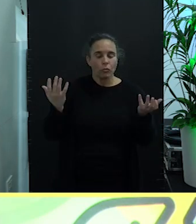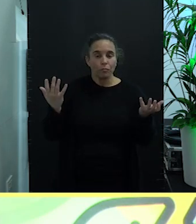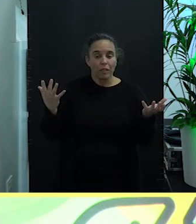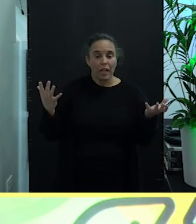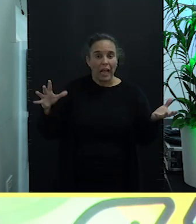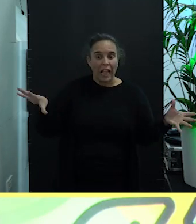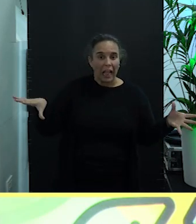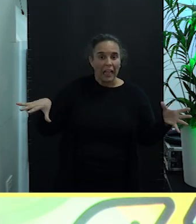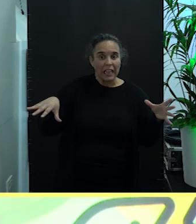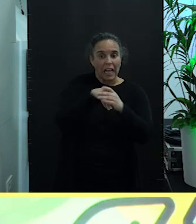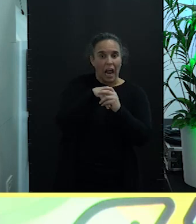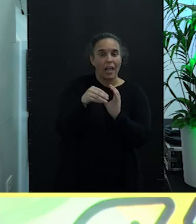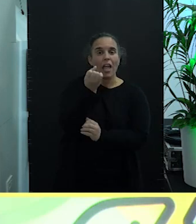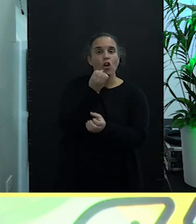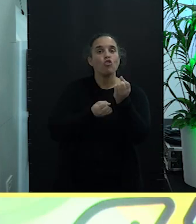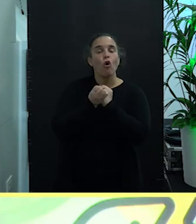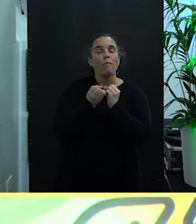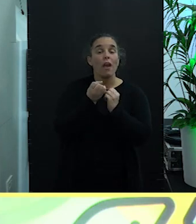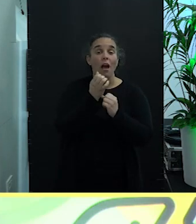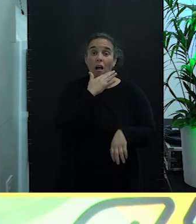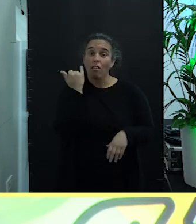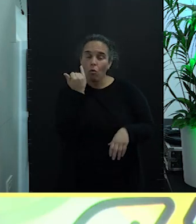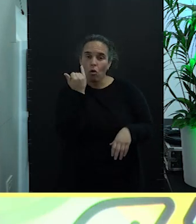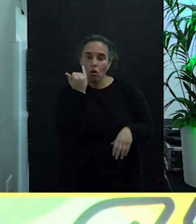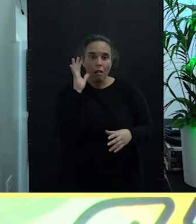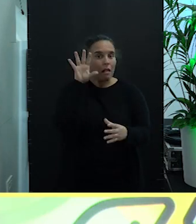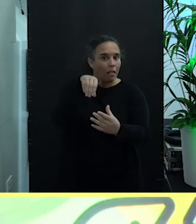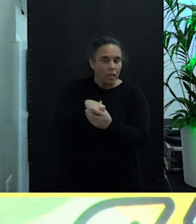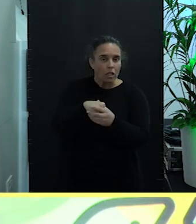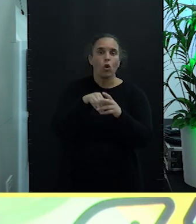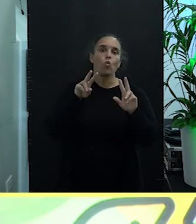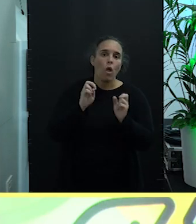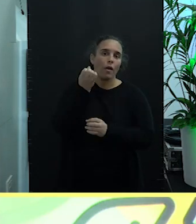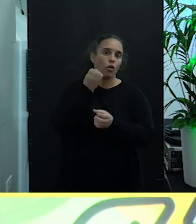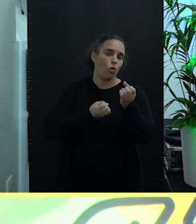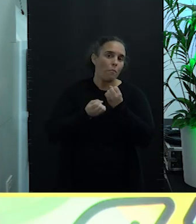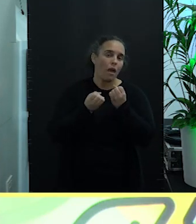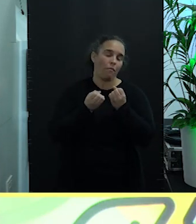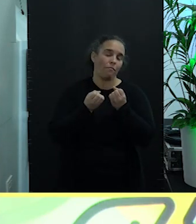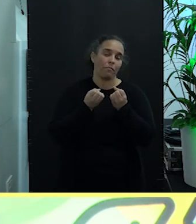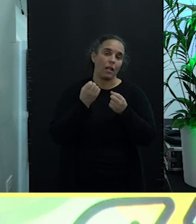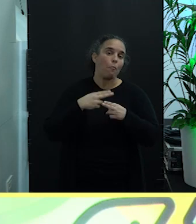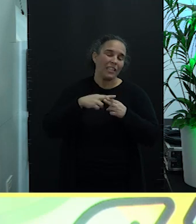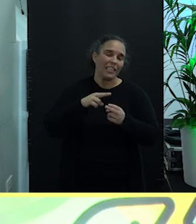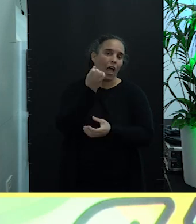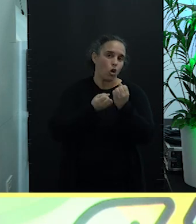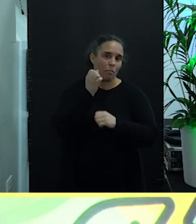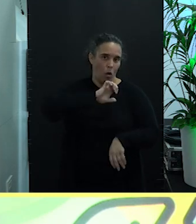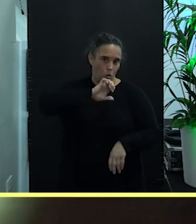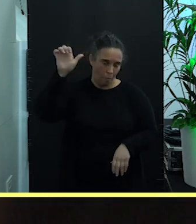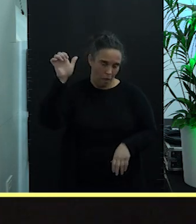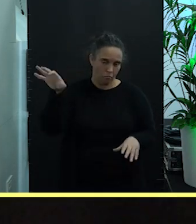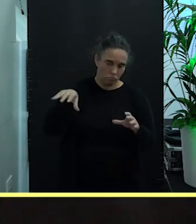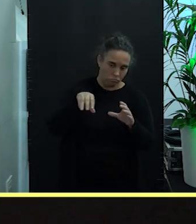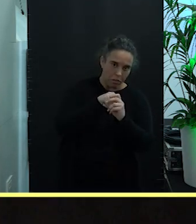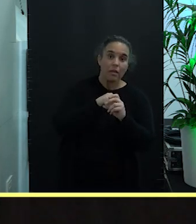economía azul en la nueva política económica europea. Fíjense ustedes la importancia